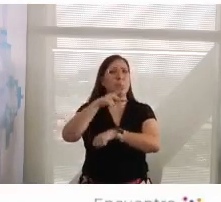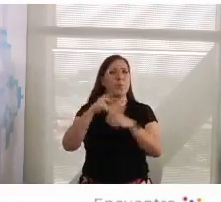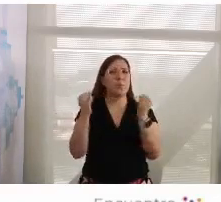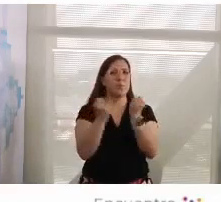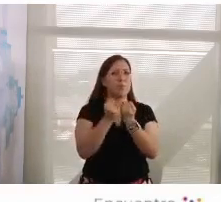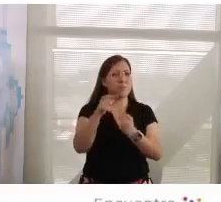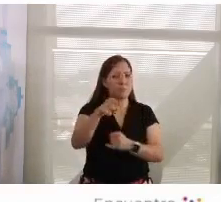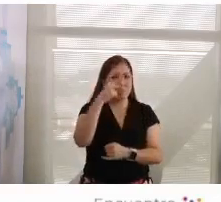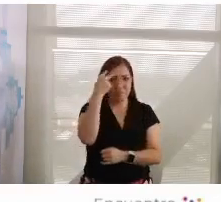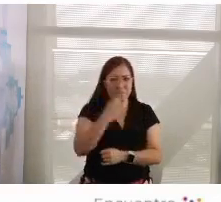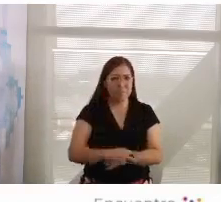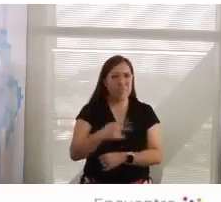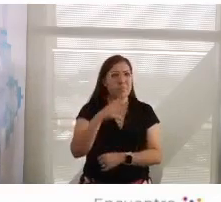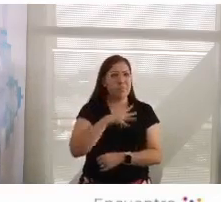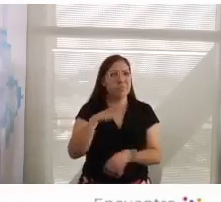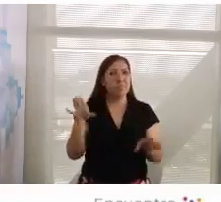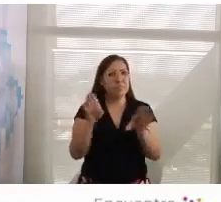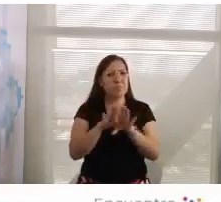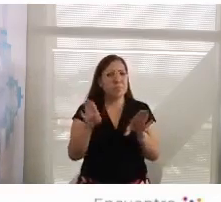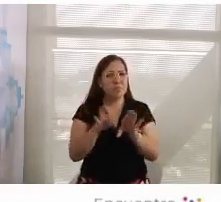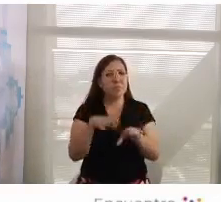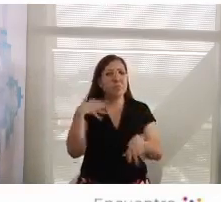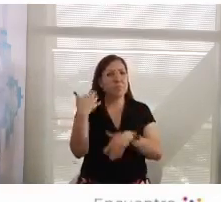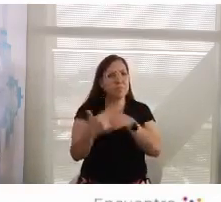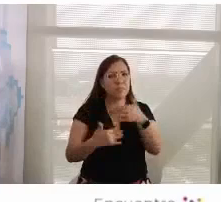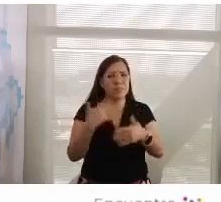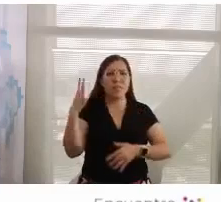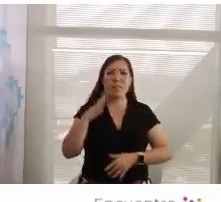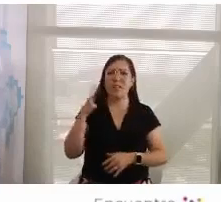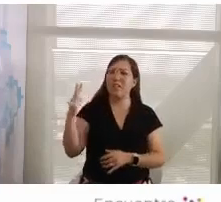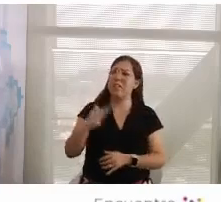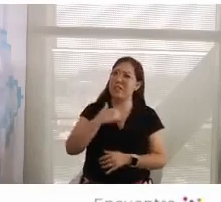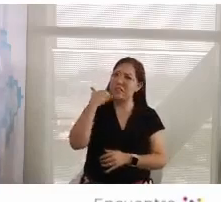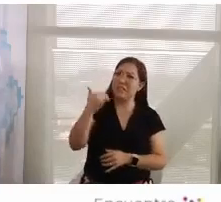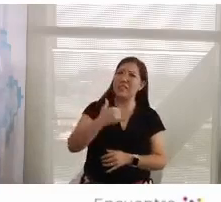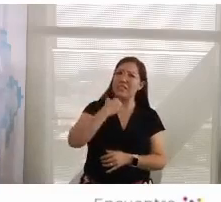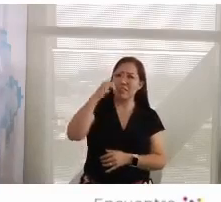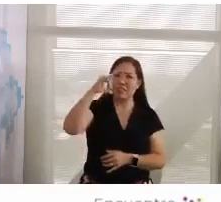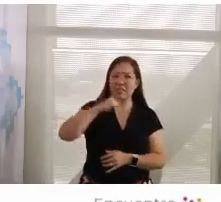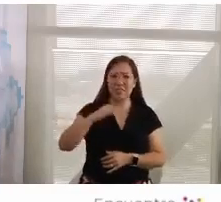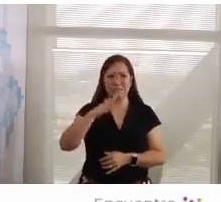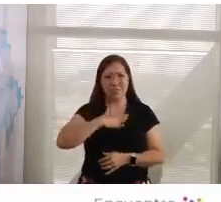Yo voy a intentar aquí, a pesar de los errores, un portuñol.